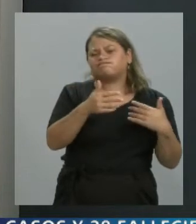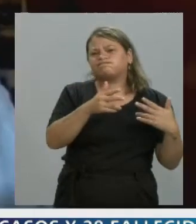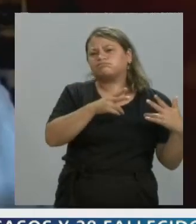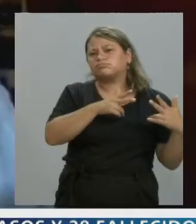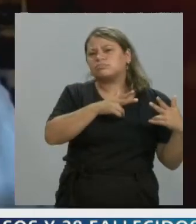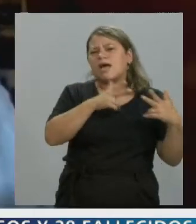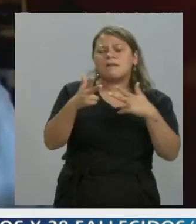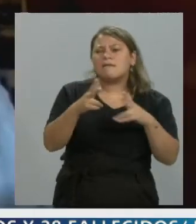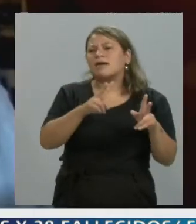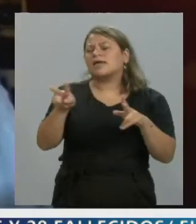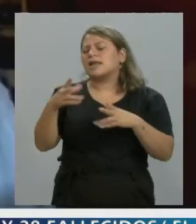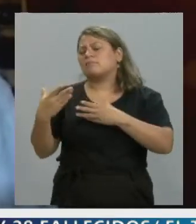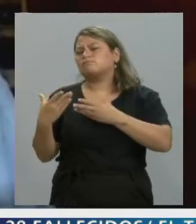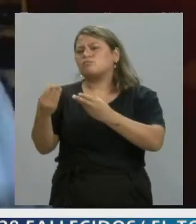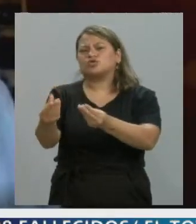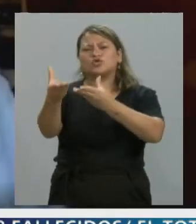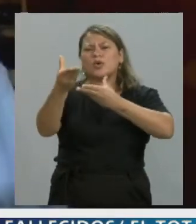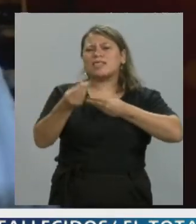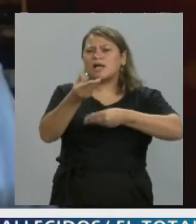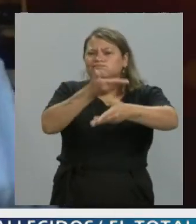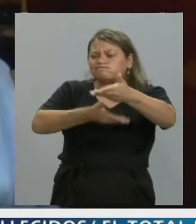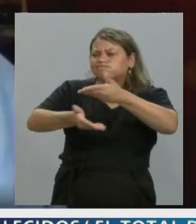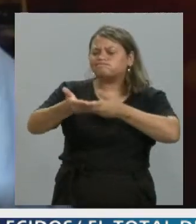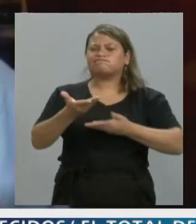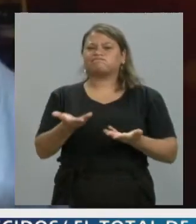estás contando y narrando. Sí, sí.